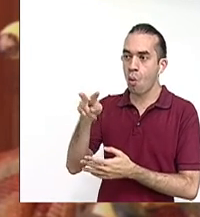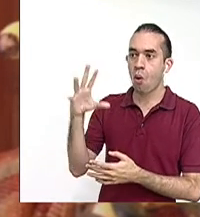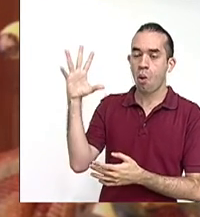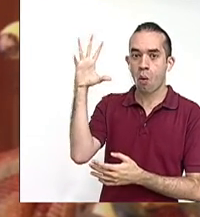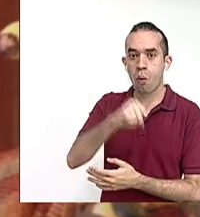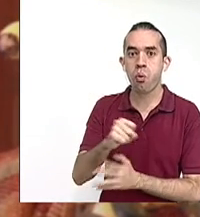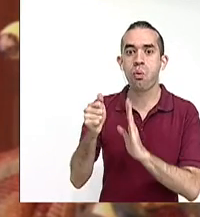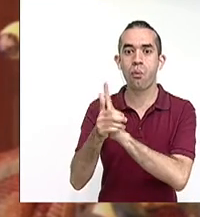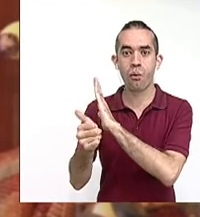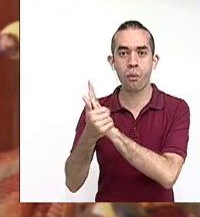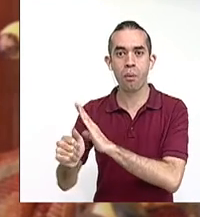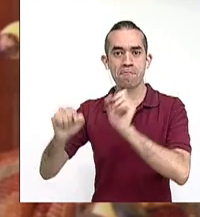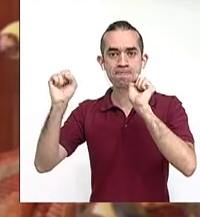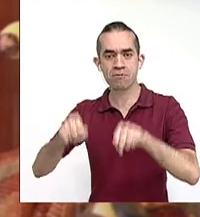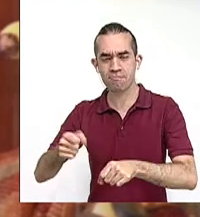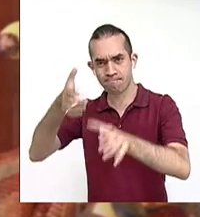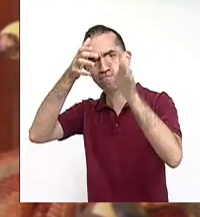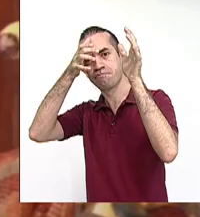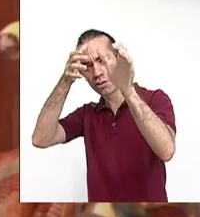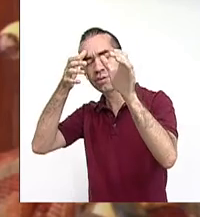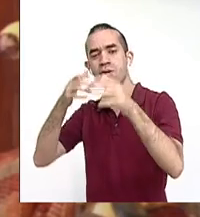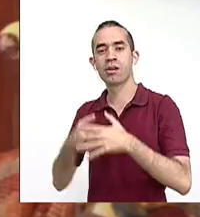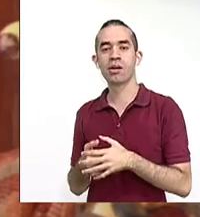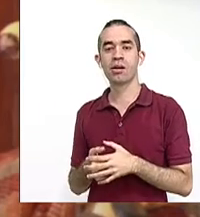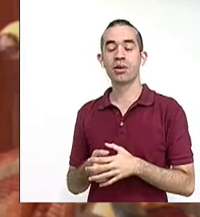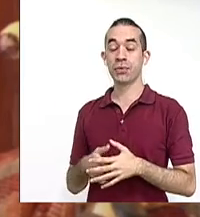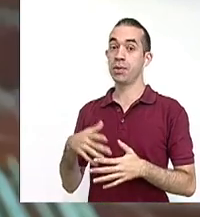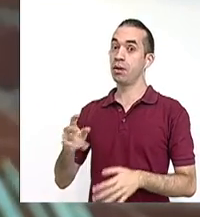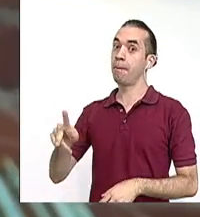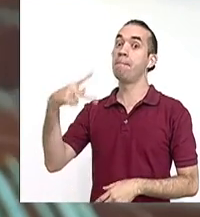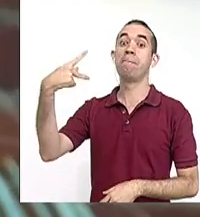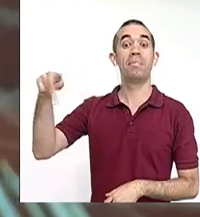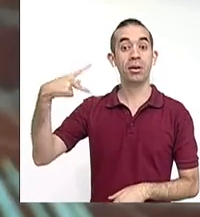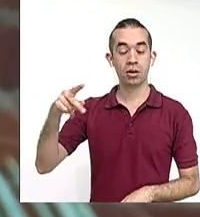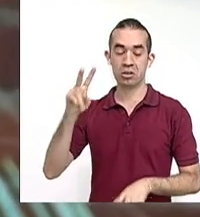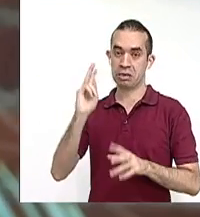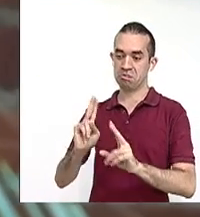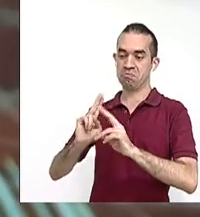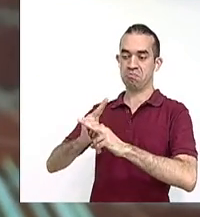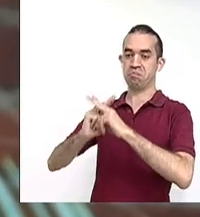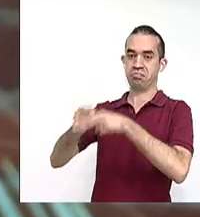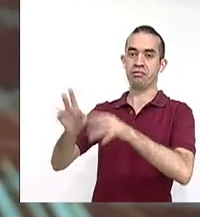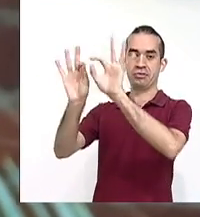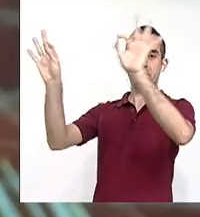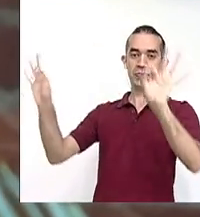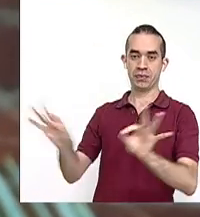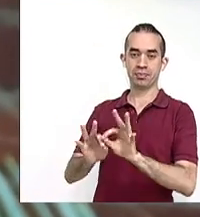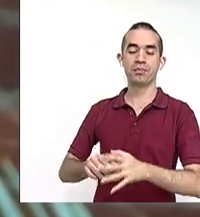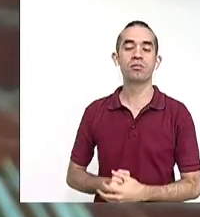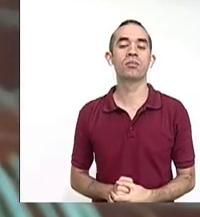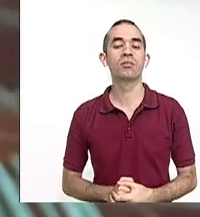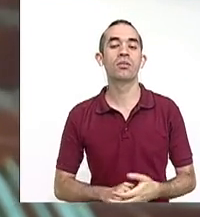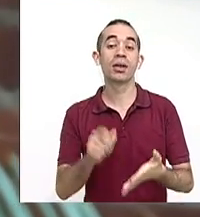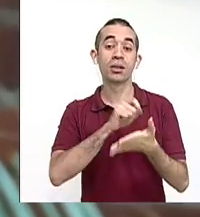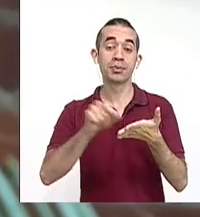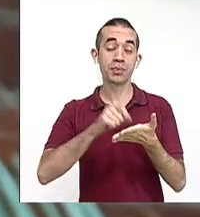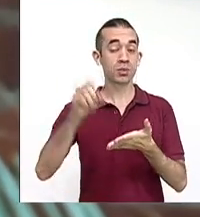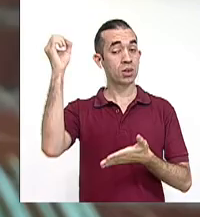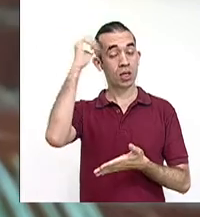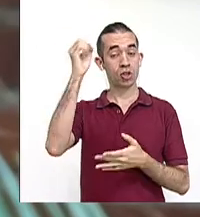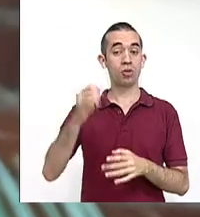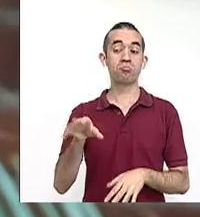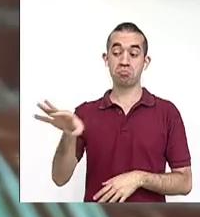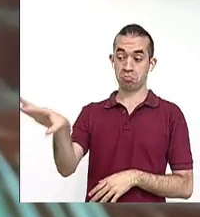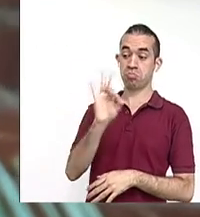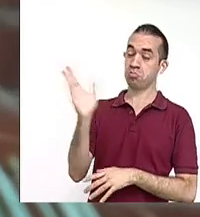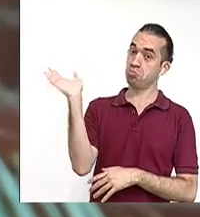sobre todo la lucidez, era doblemente peligrosa. Con este ensayo ella es invitada a publicar